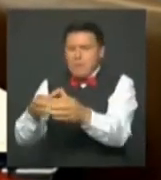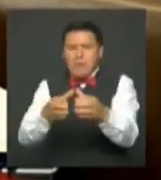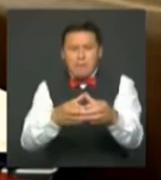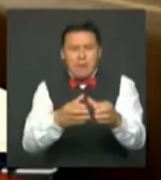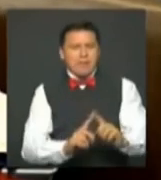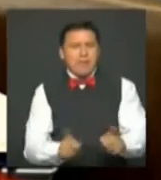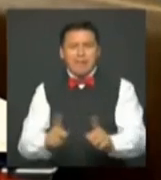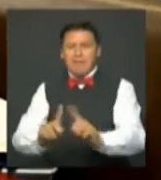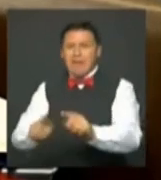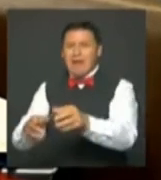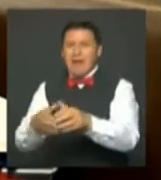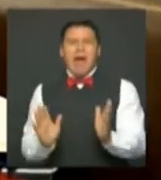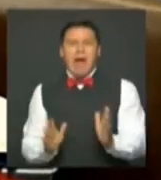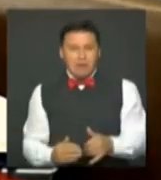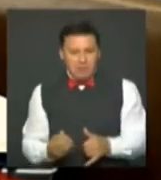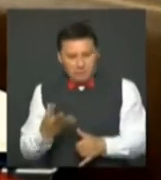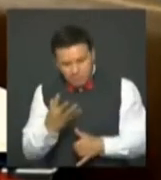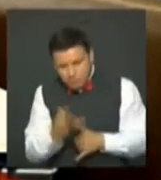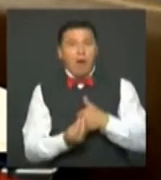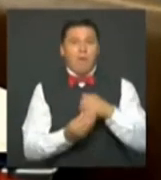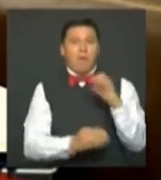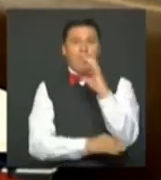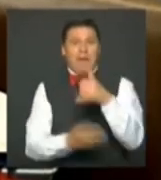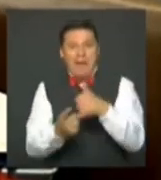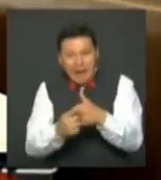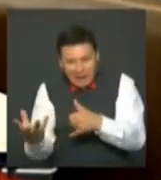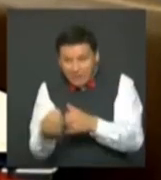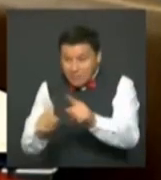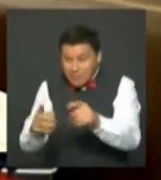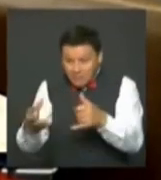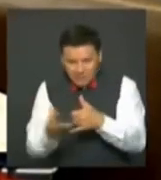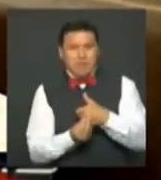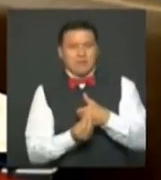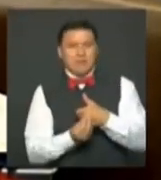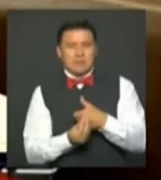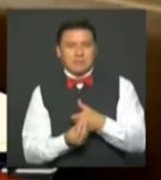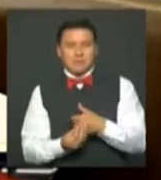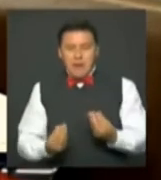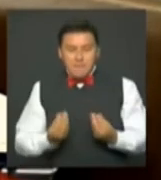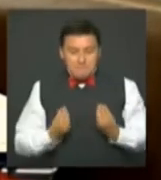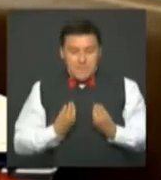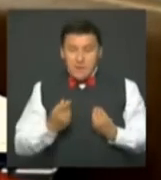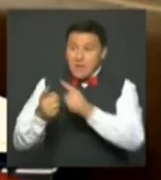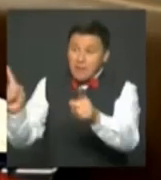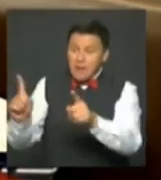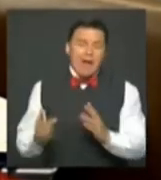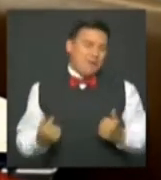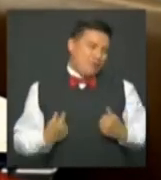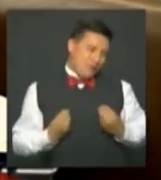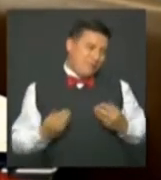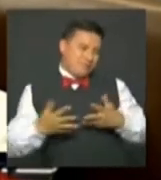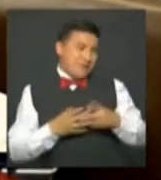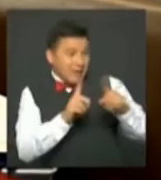un proyecto de nación. Convivir con el diferente es el gran reto que tenemos para la construcción de la paz.